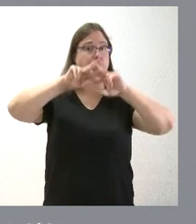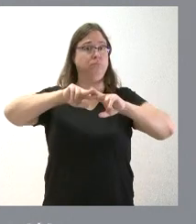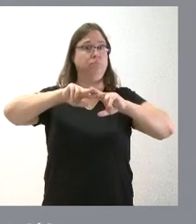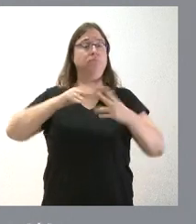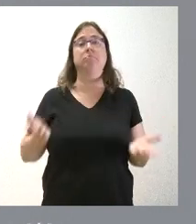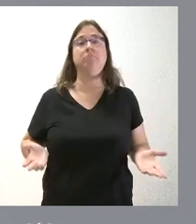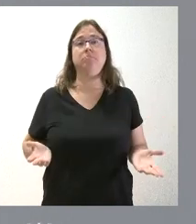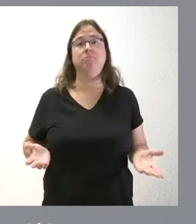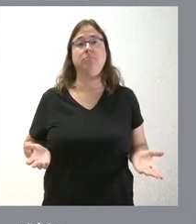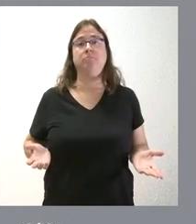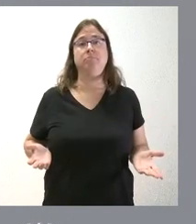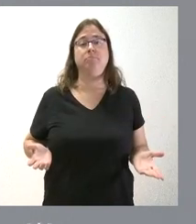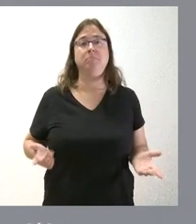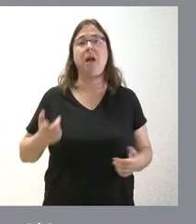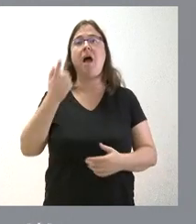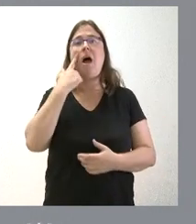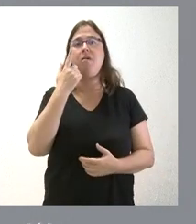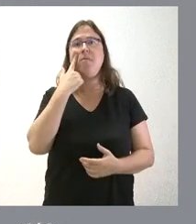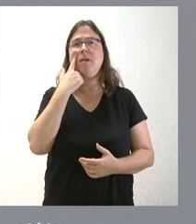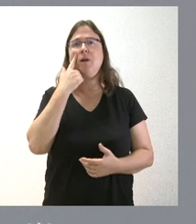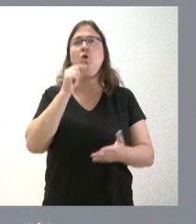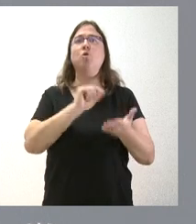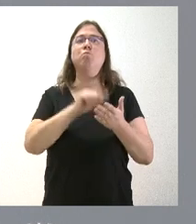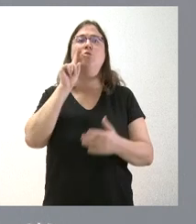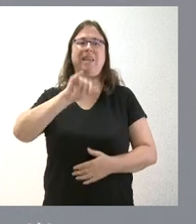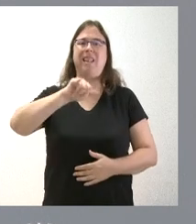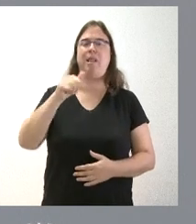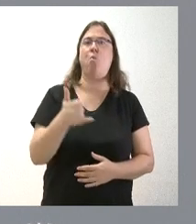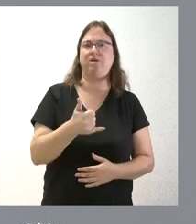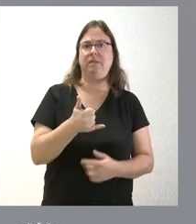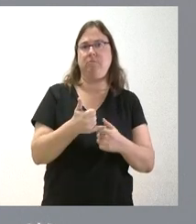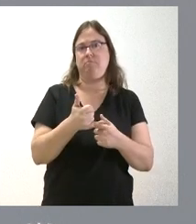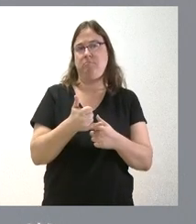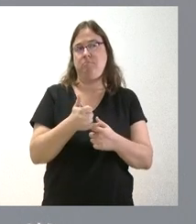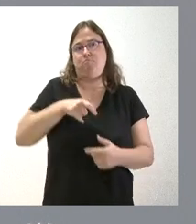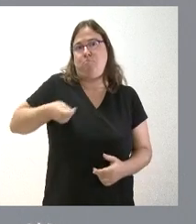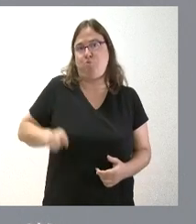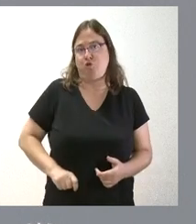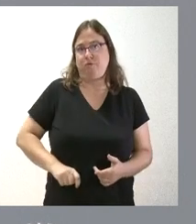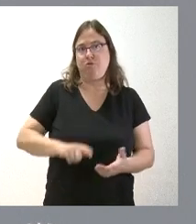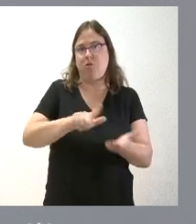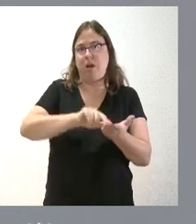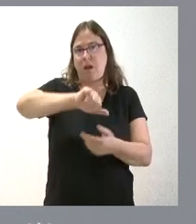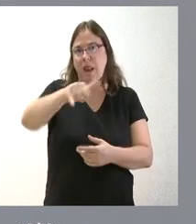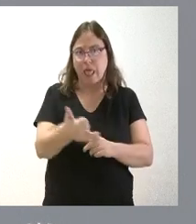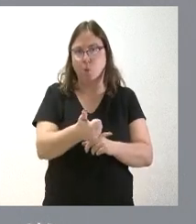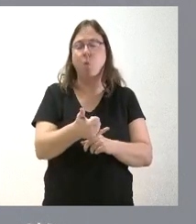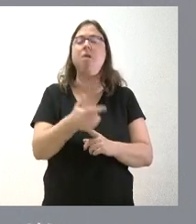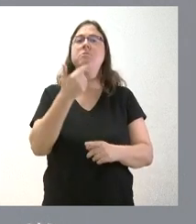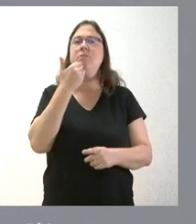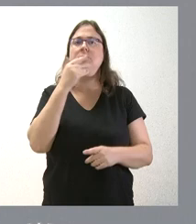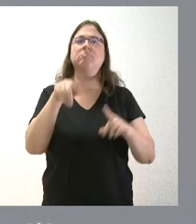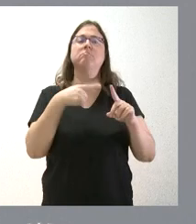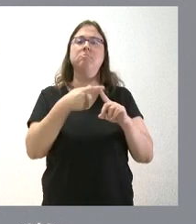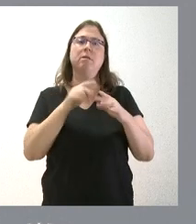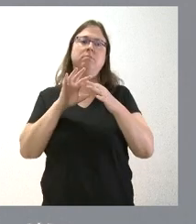ver también, desde el punto de vista lingüístico, por parte de profesionales, el caso en cuestión, también saber a